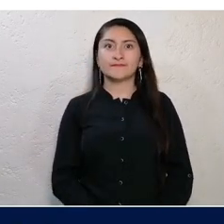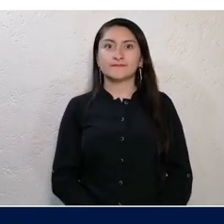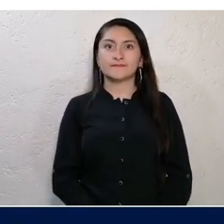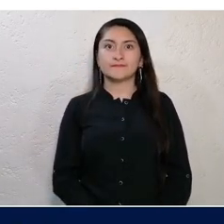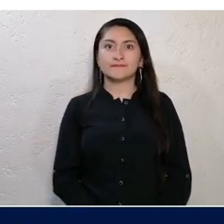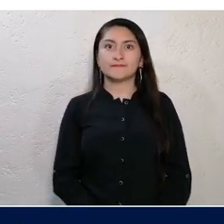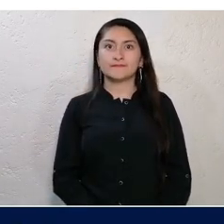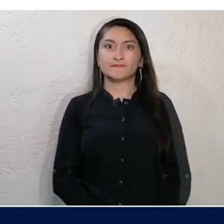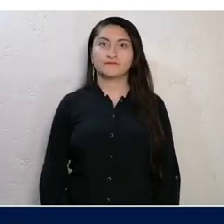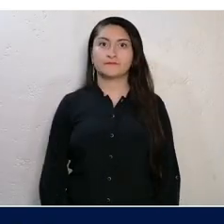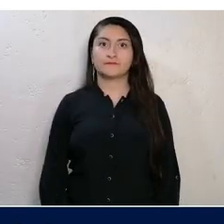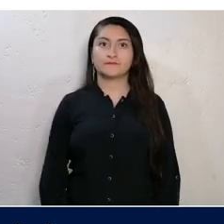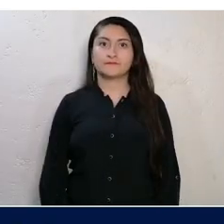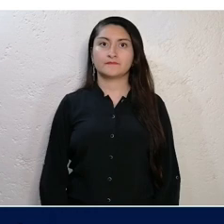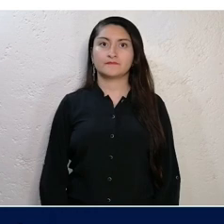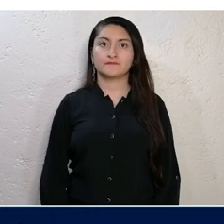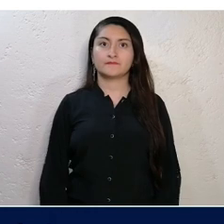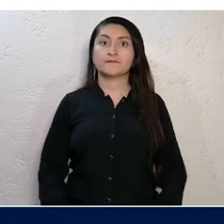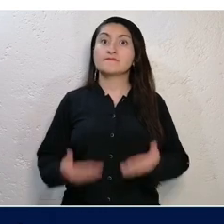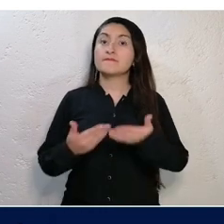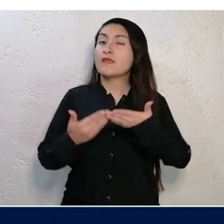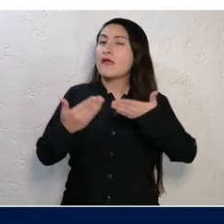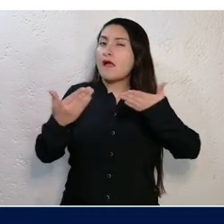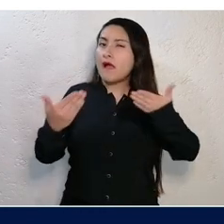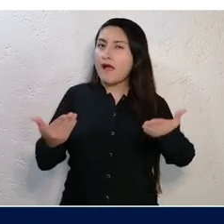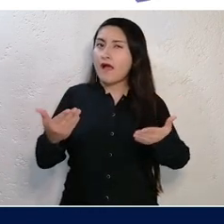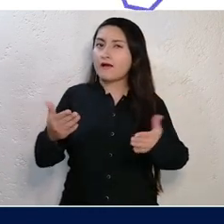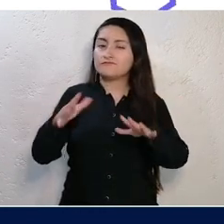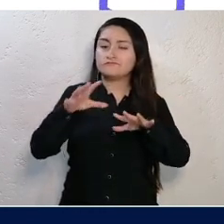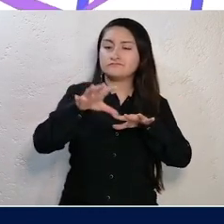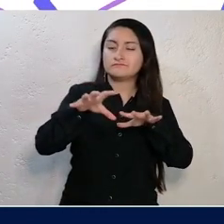tanto a nivel individual como a nivel social.